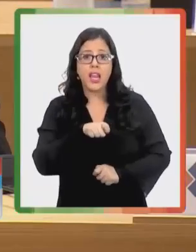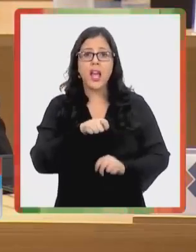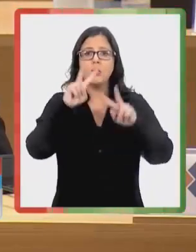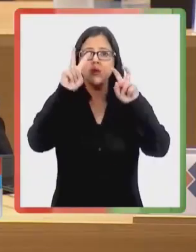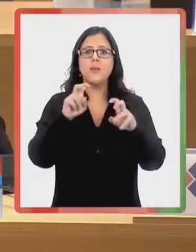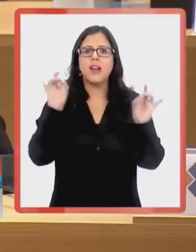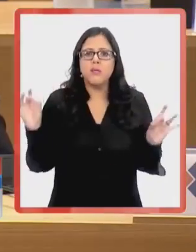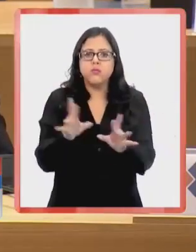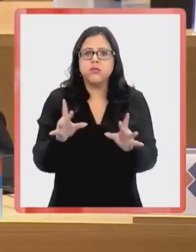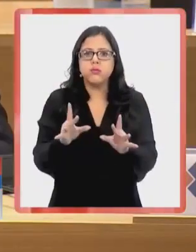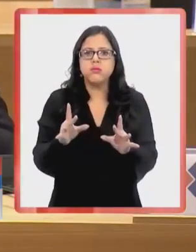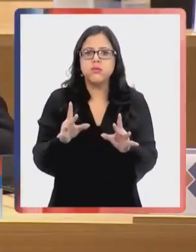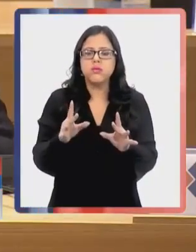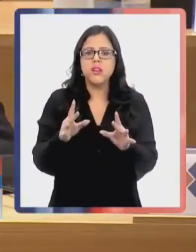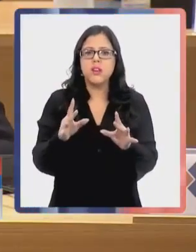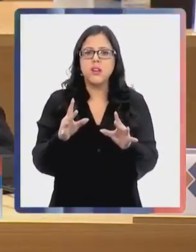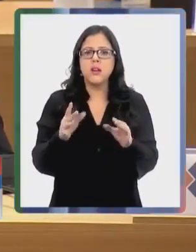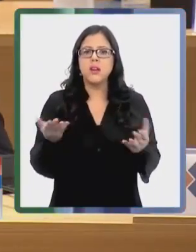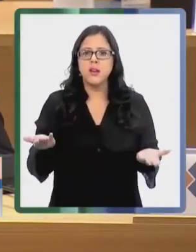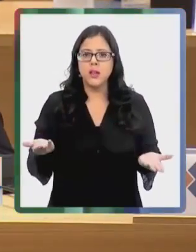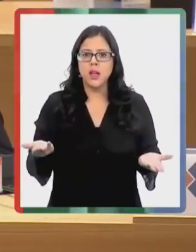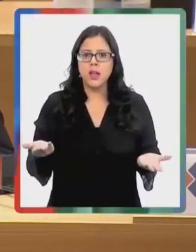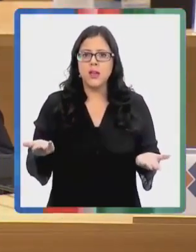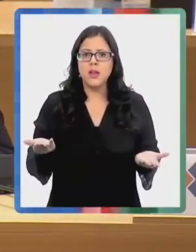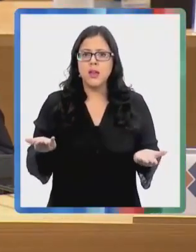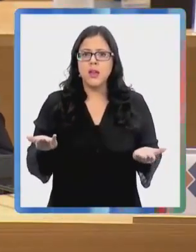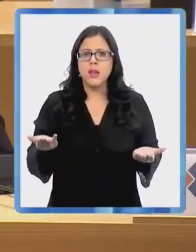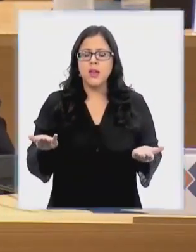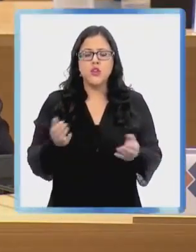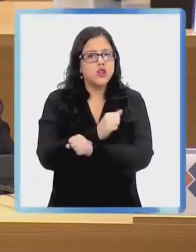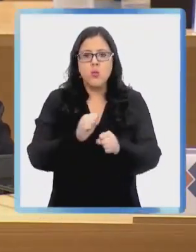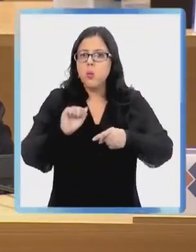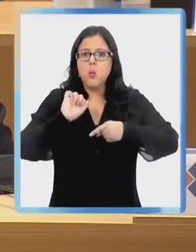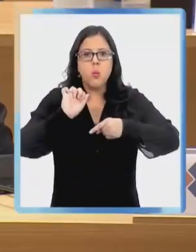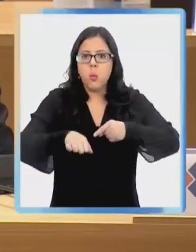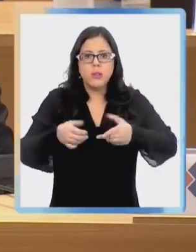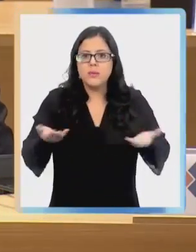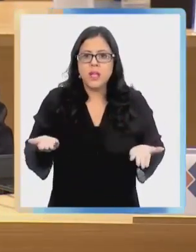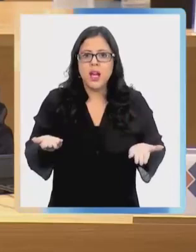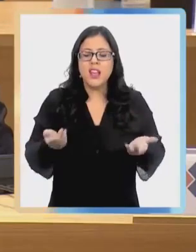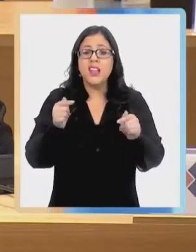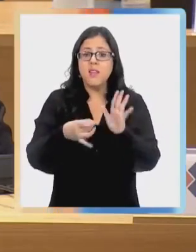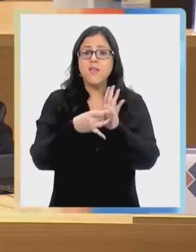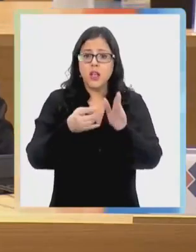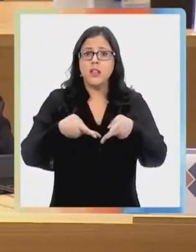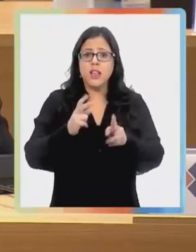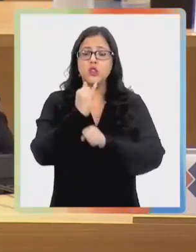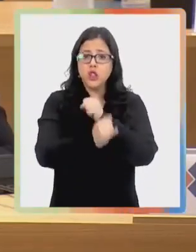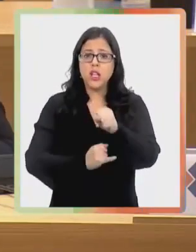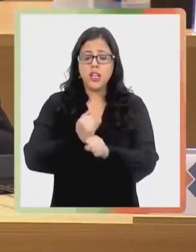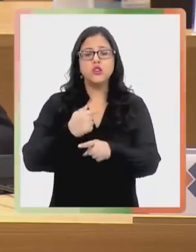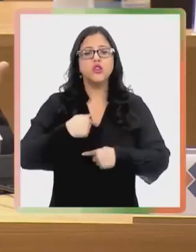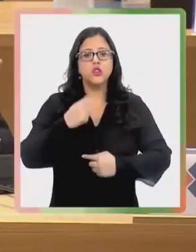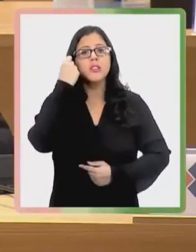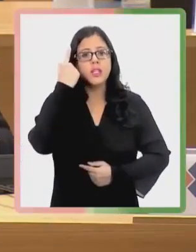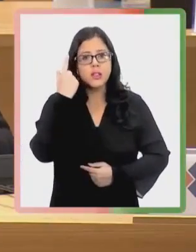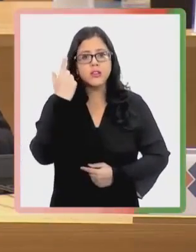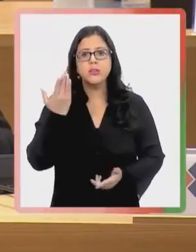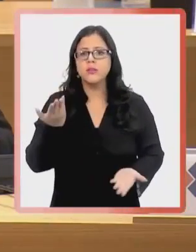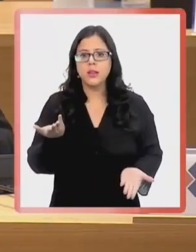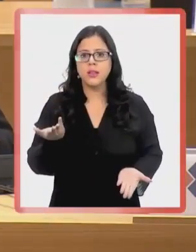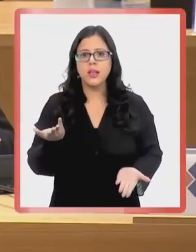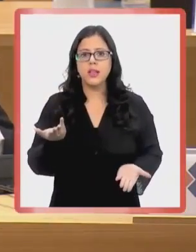imperial inaceptable en donde se viola el derecho internacional y entiendo